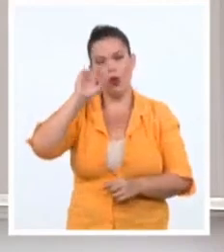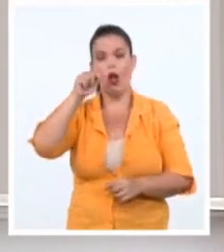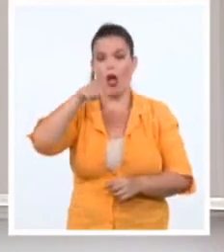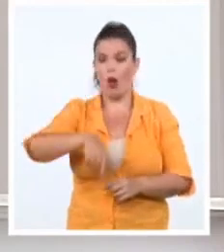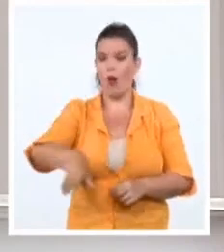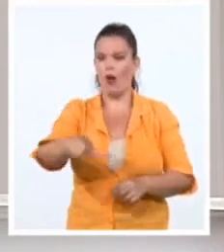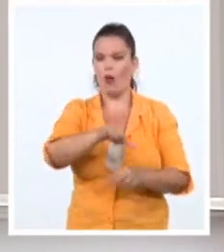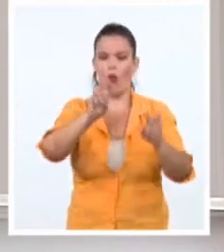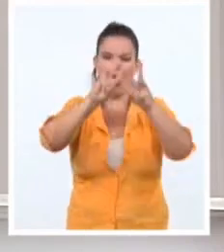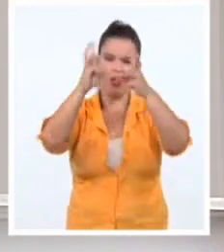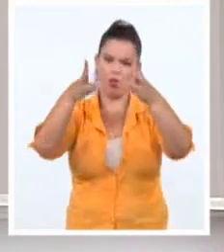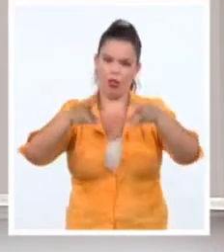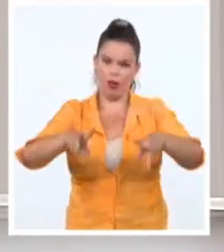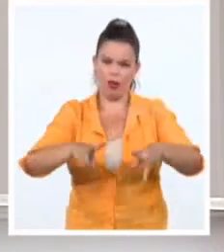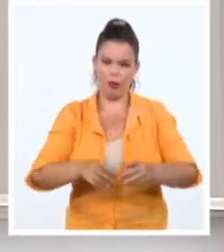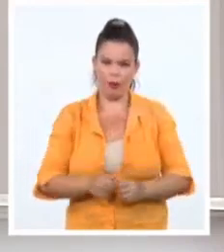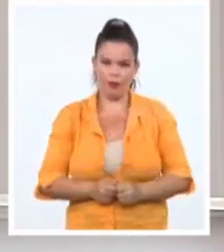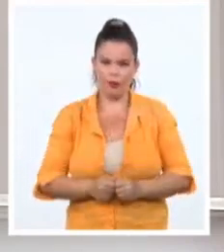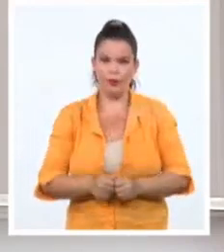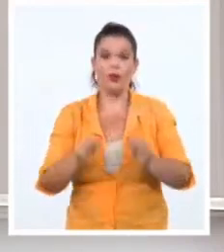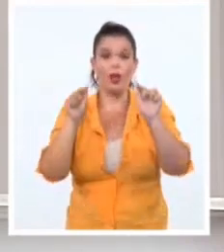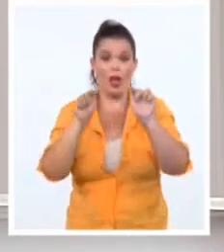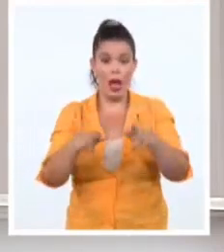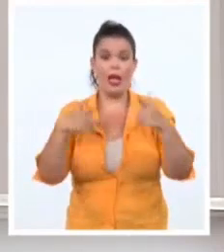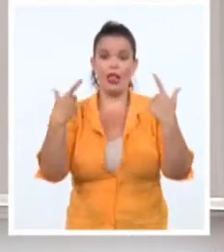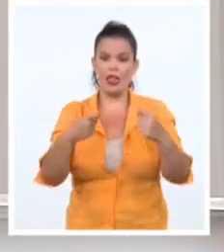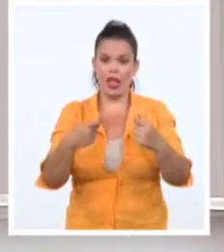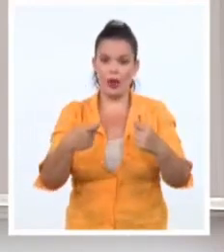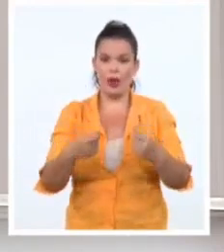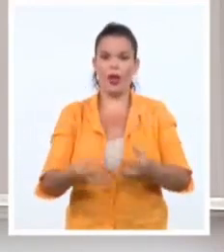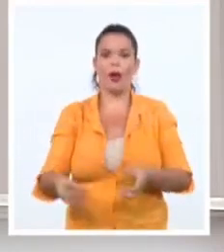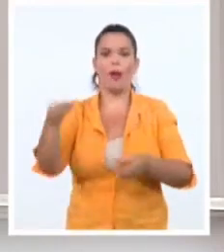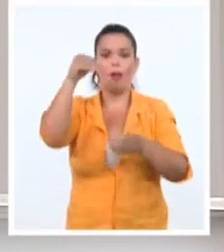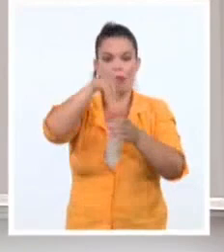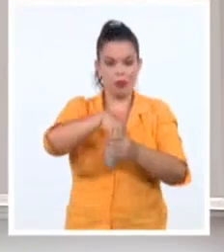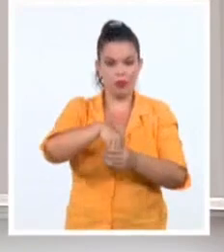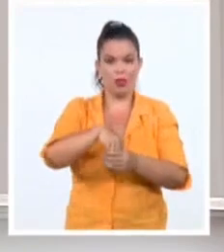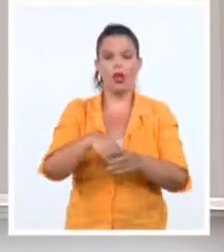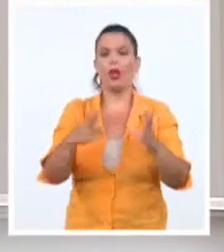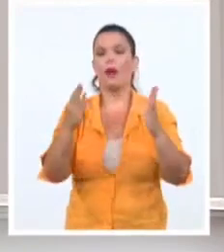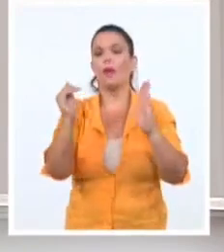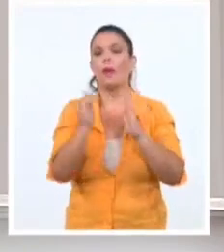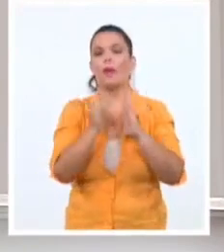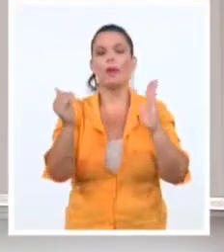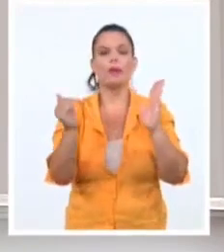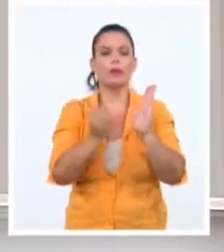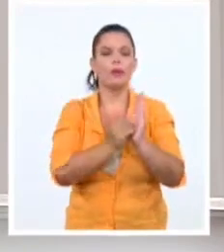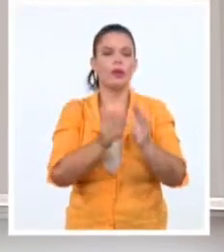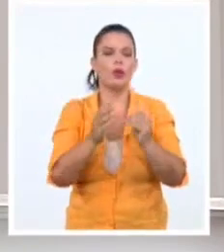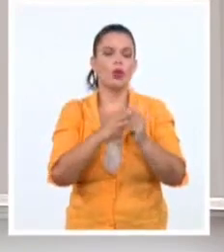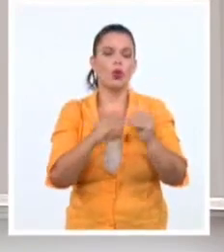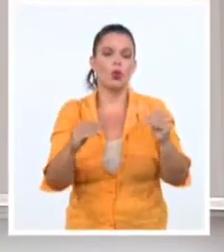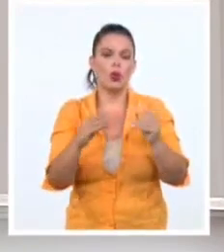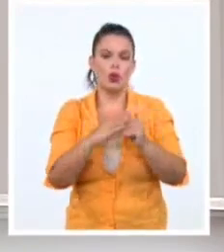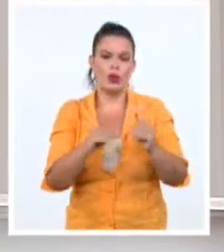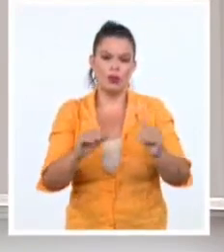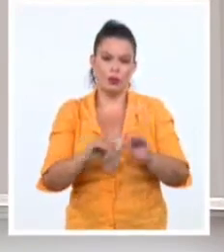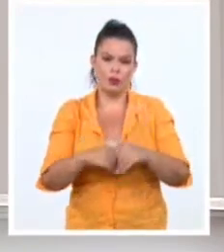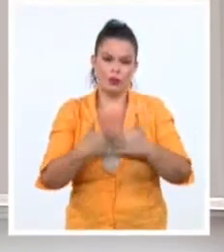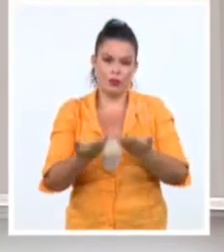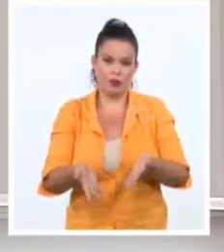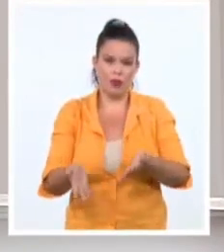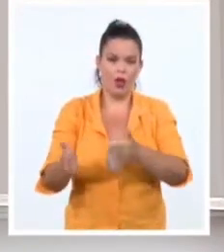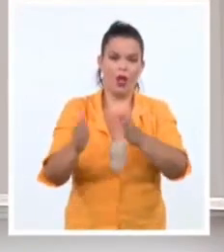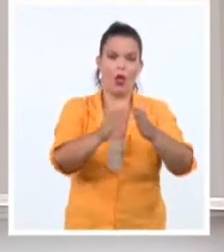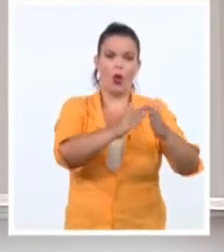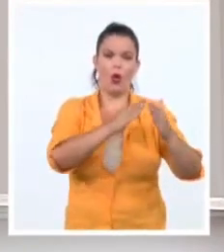digital. A ello habría que sumar también las millonarias cifras no públicas que